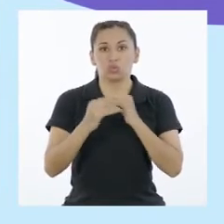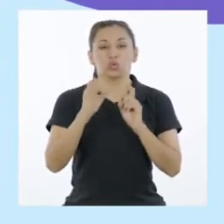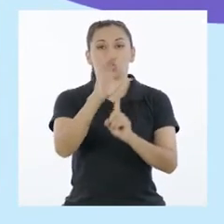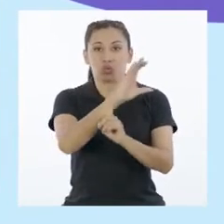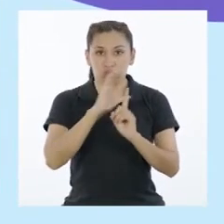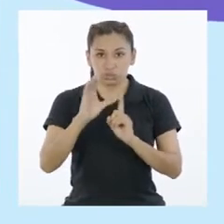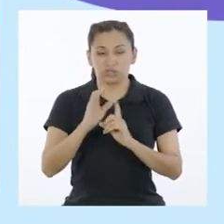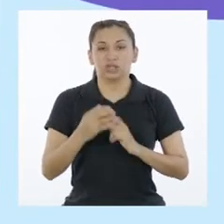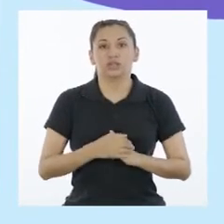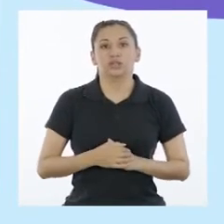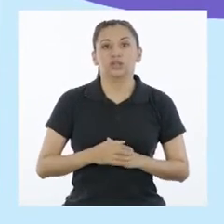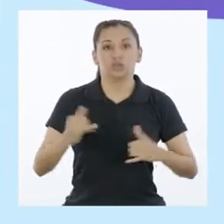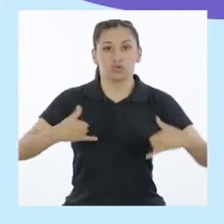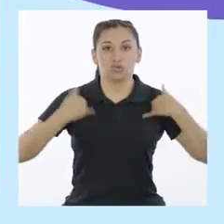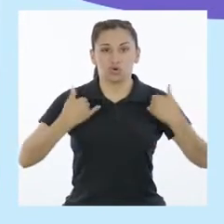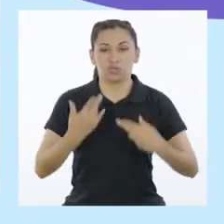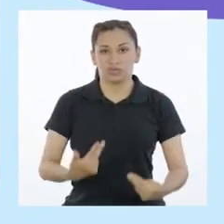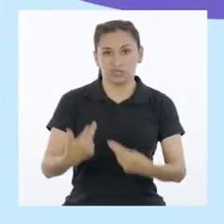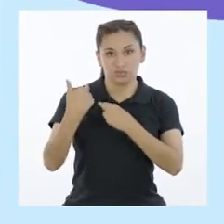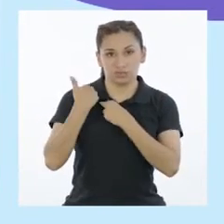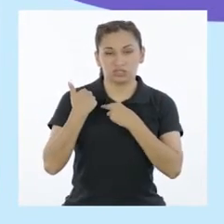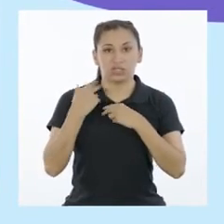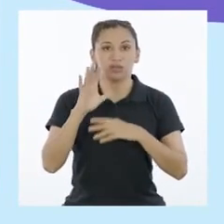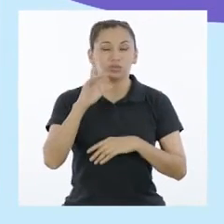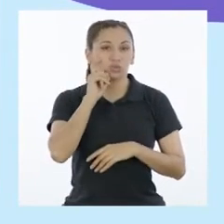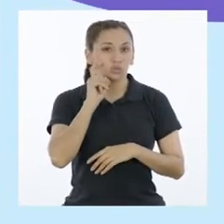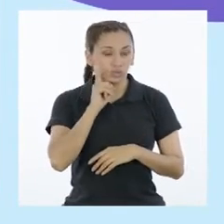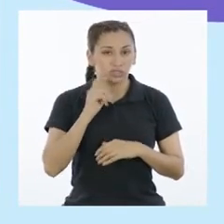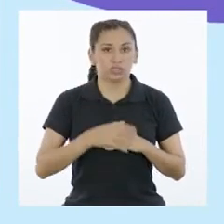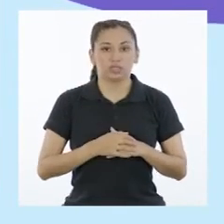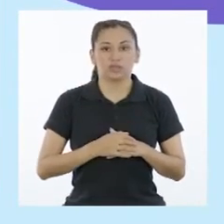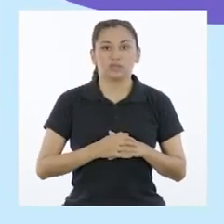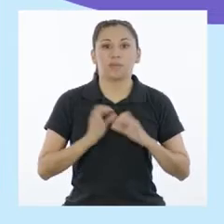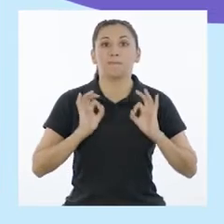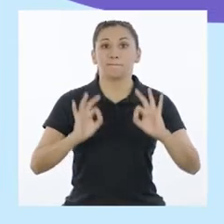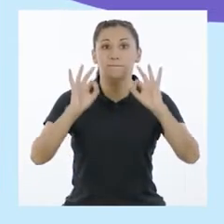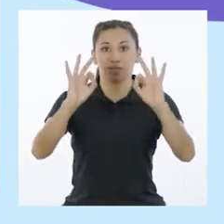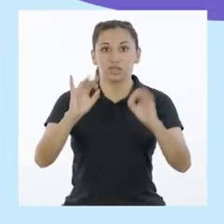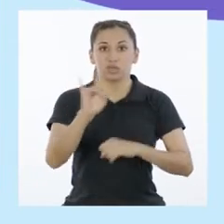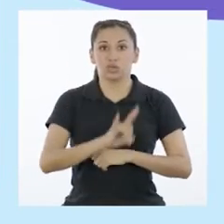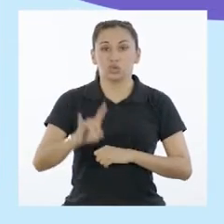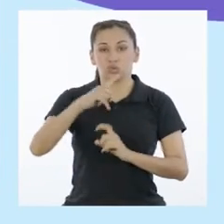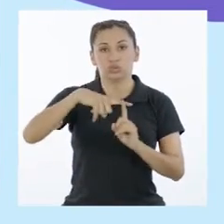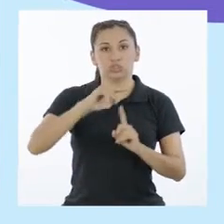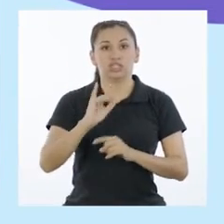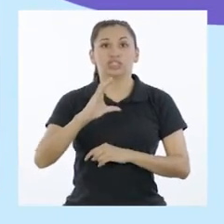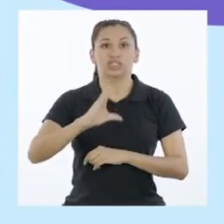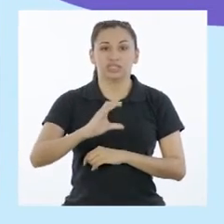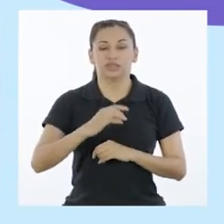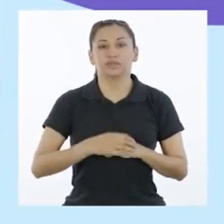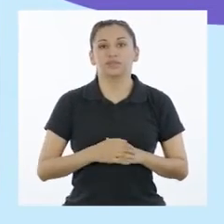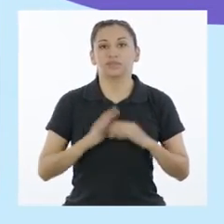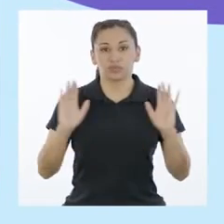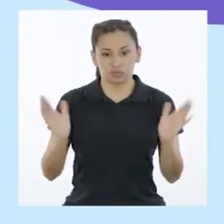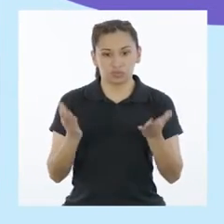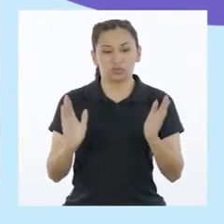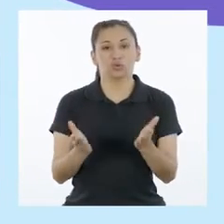protección cultural, jóvenes en acción responsables de nuestra sexualidad, riesgos en el uso de las TIC,